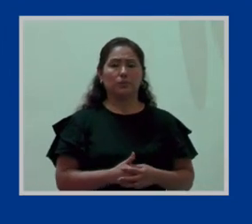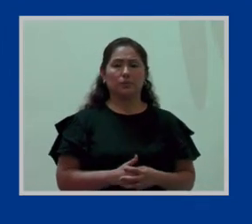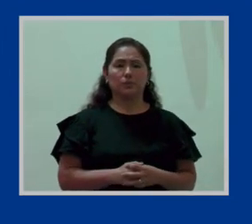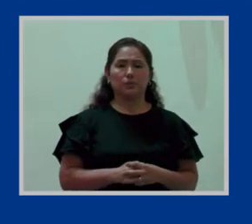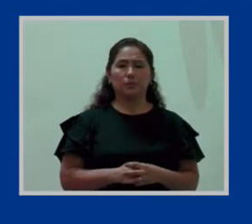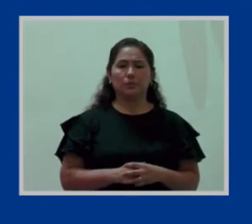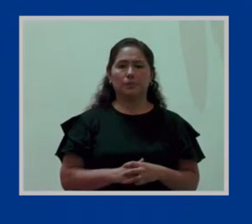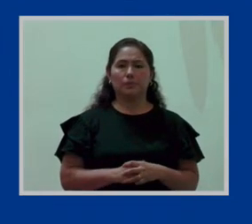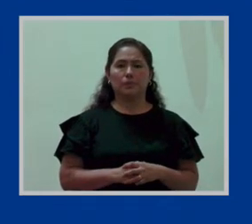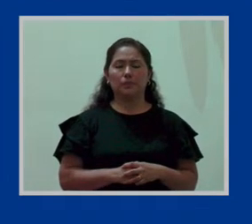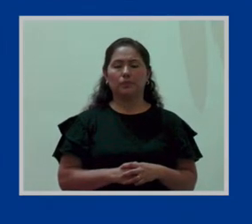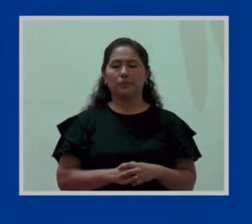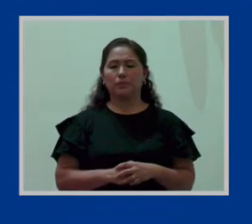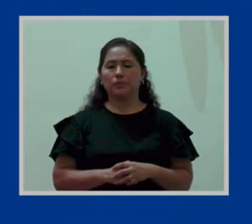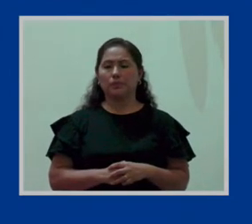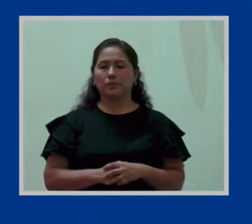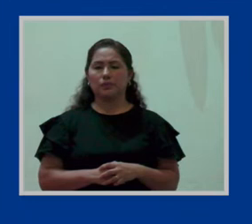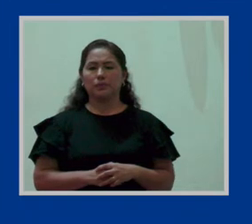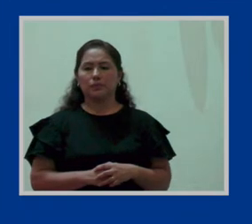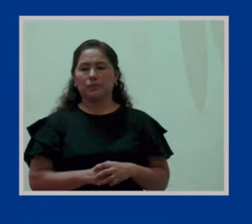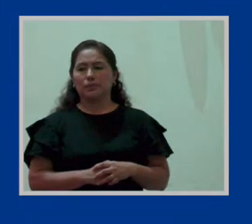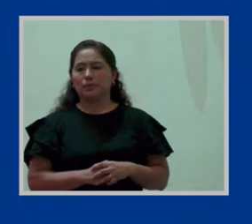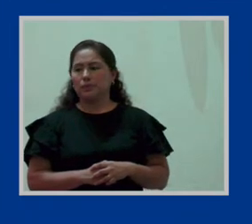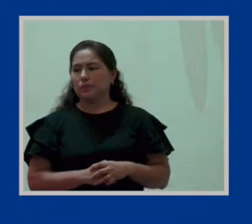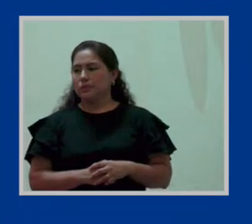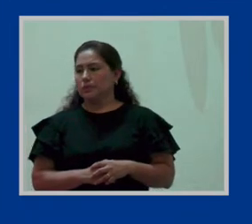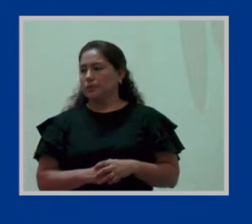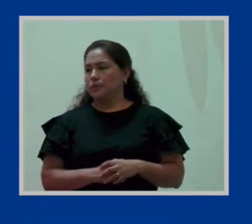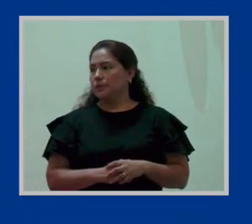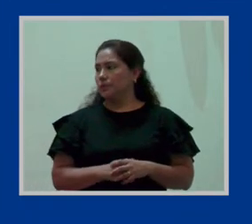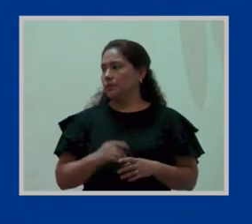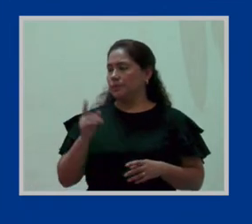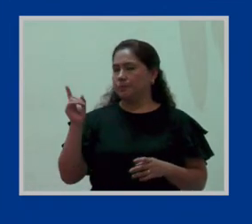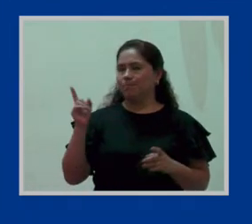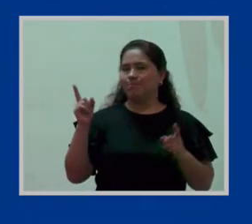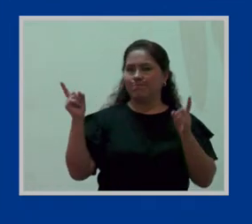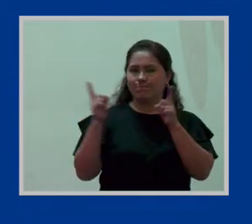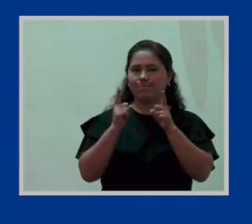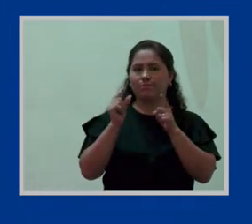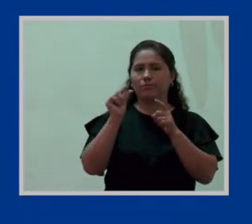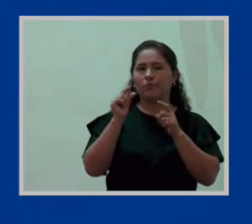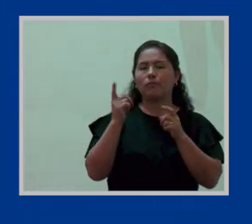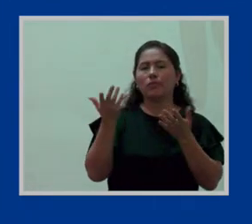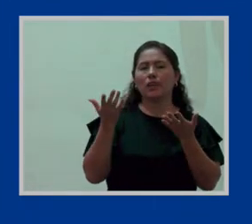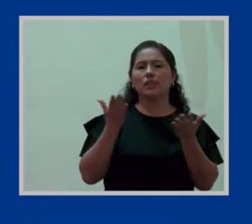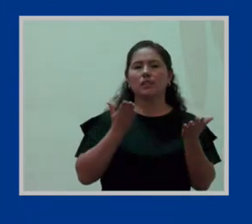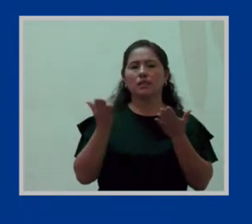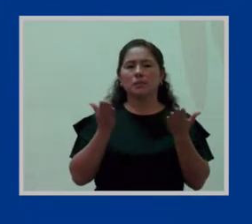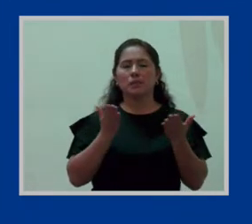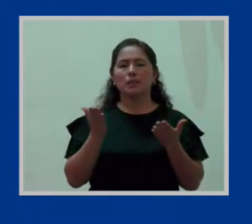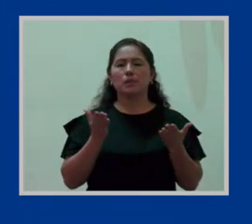Pues bien, vamos acortando un poco en cuanto a lo que es el servicio,